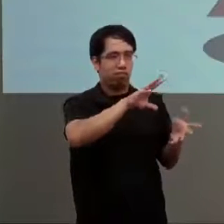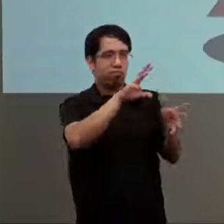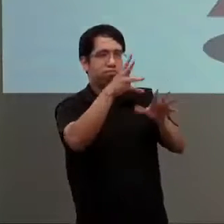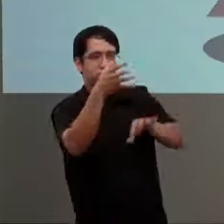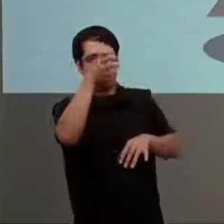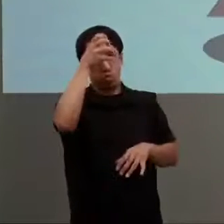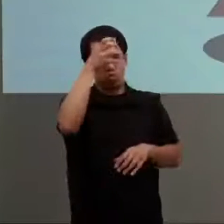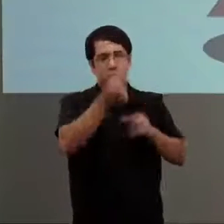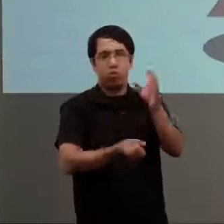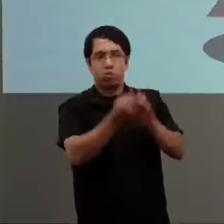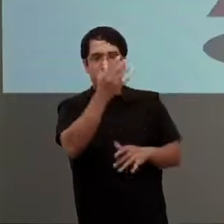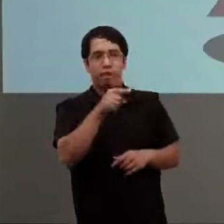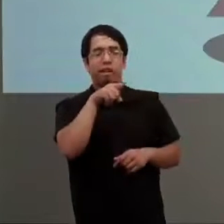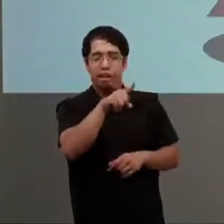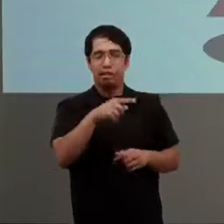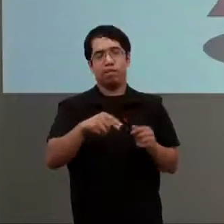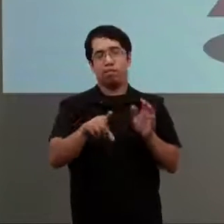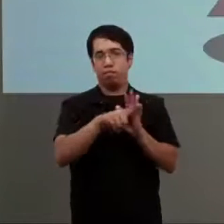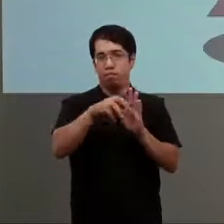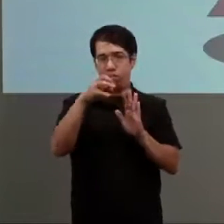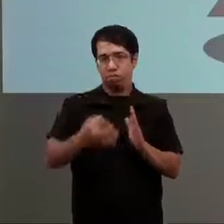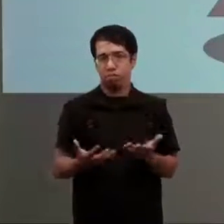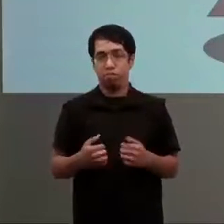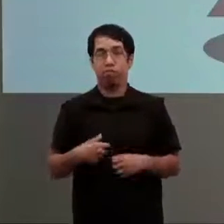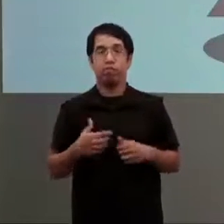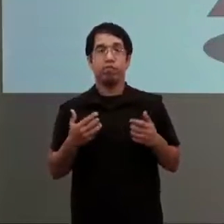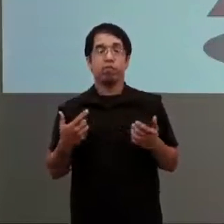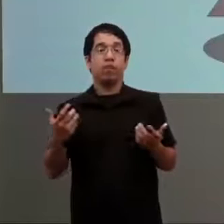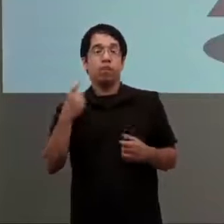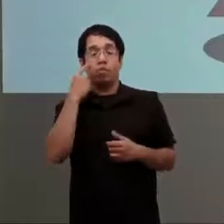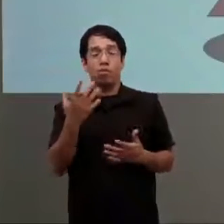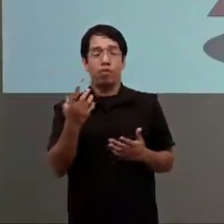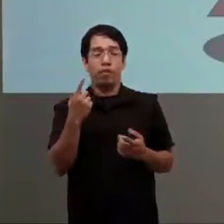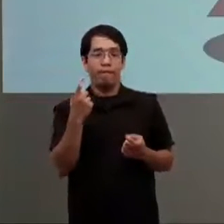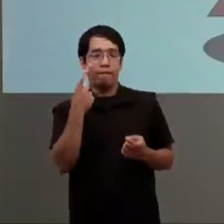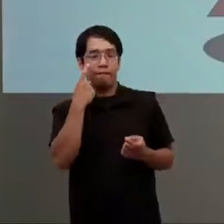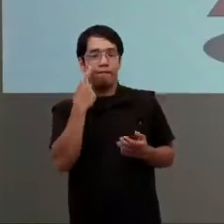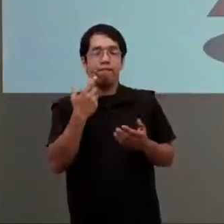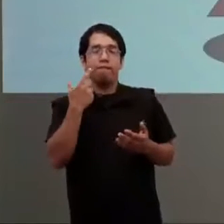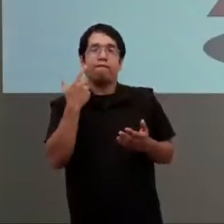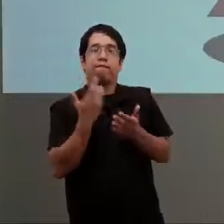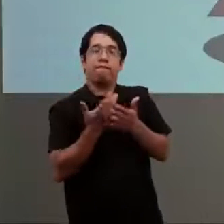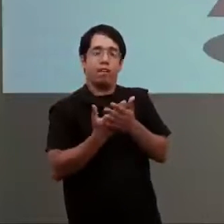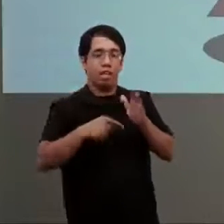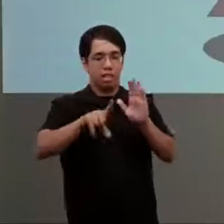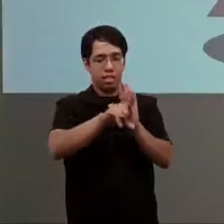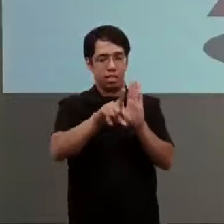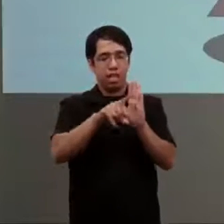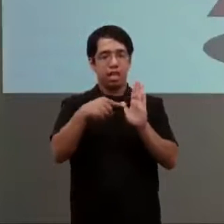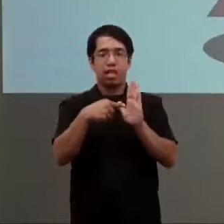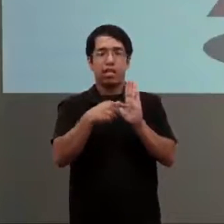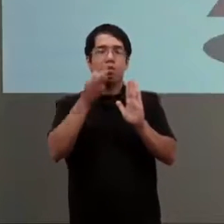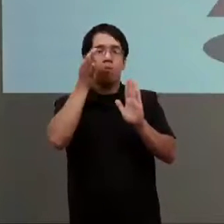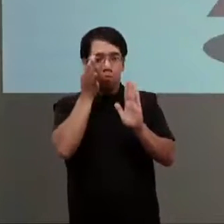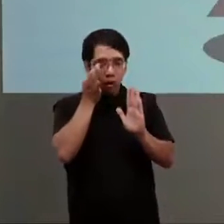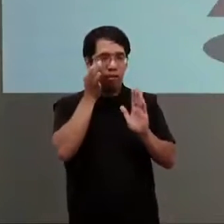la política las leyes que no garantizan el cambio el la práctica el cambio de la práctica va